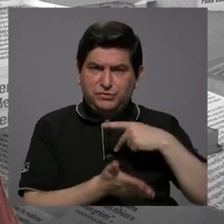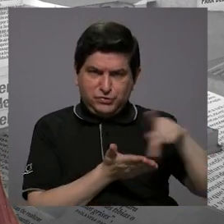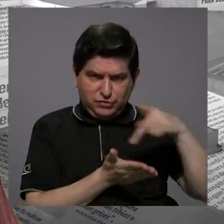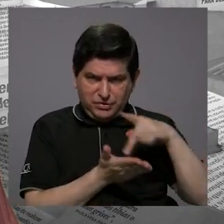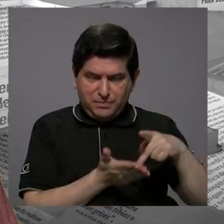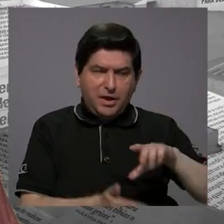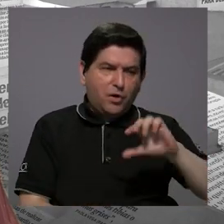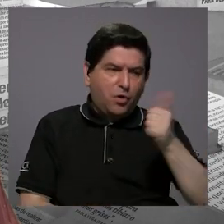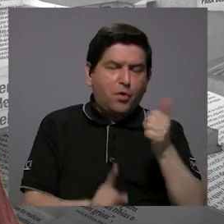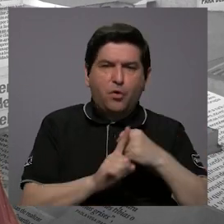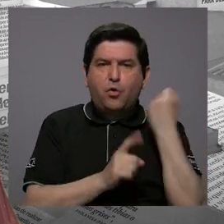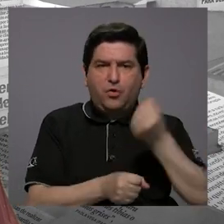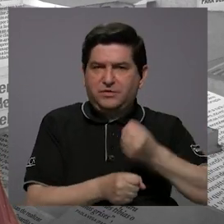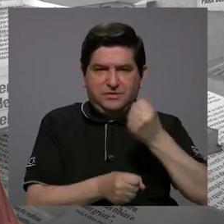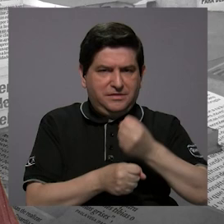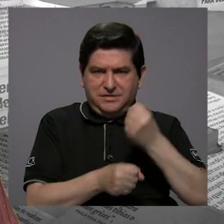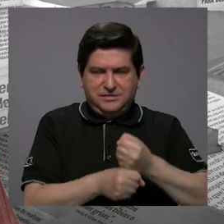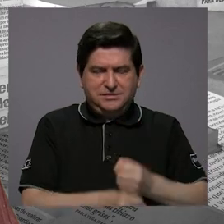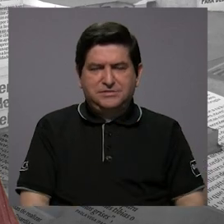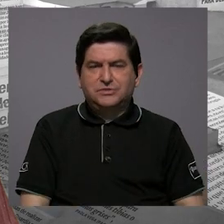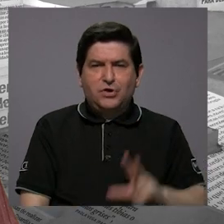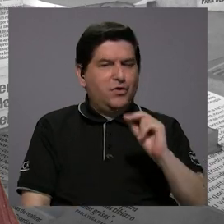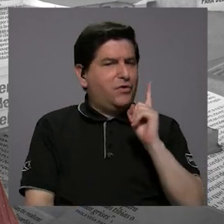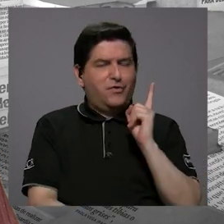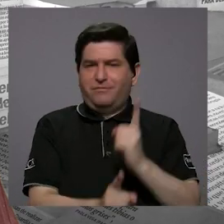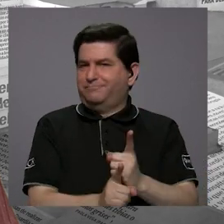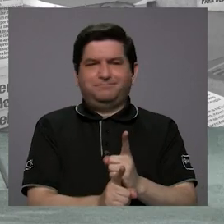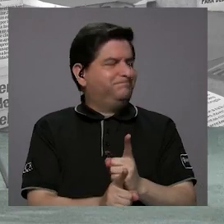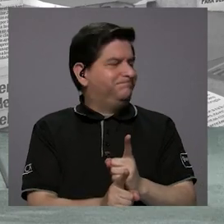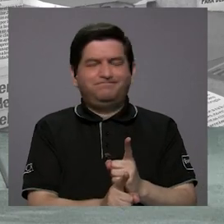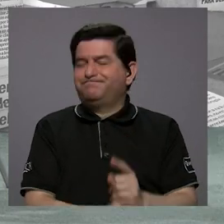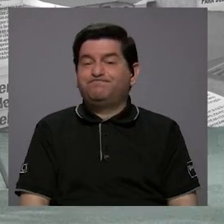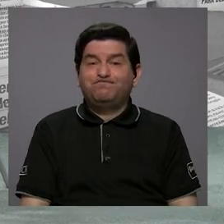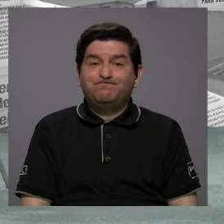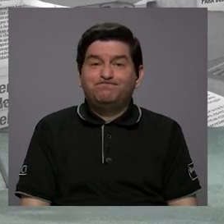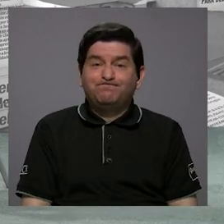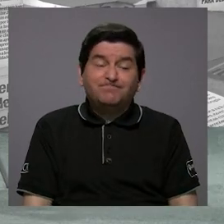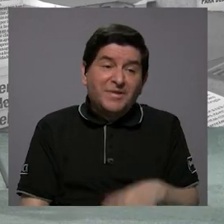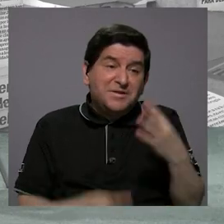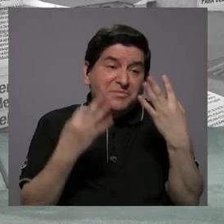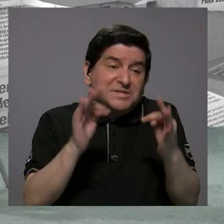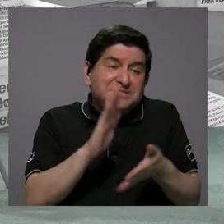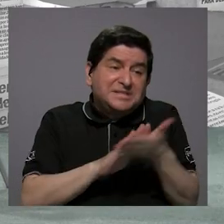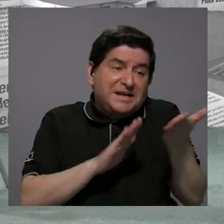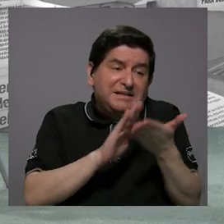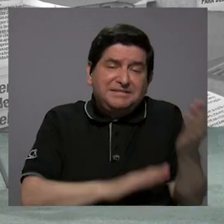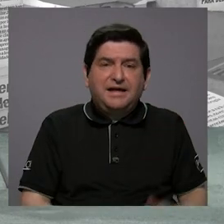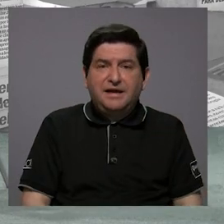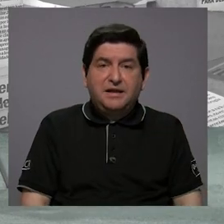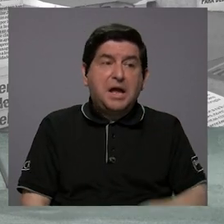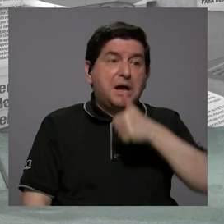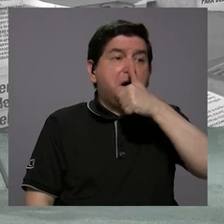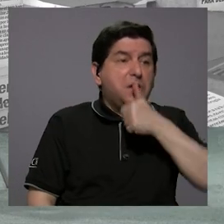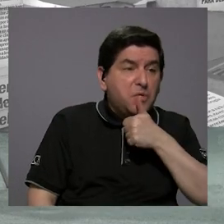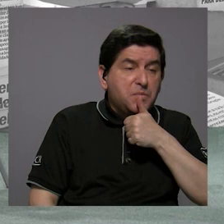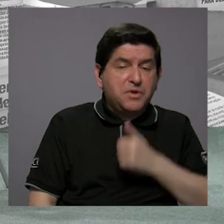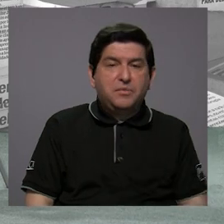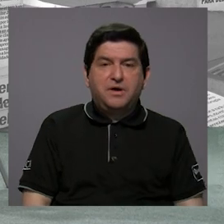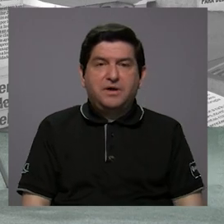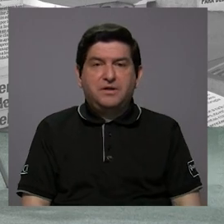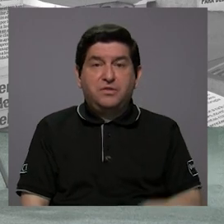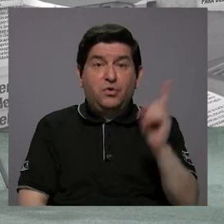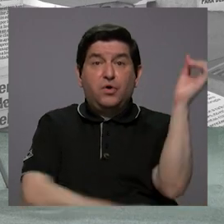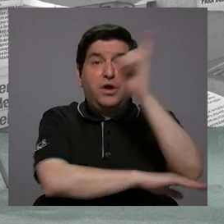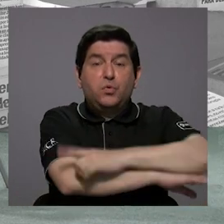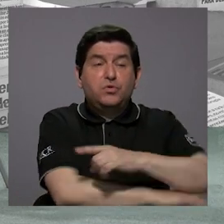de salarios como otras condiciones laborales, no son las adecuadas, entonces va a tratar de emigrar. Y muchas veces en privado, en un solo